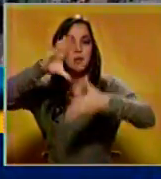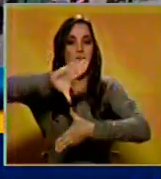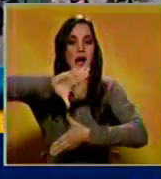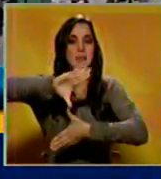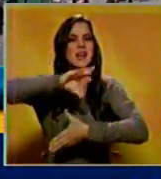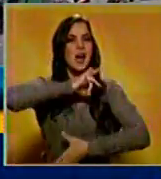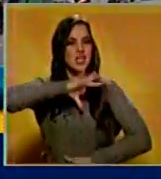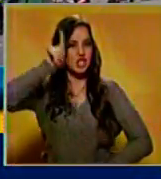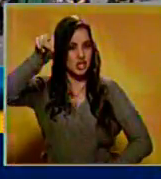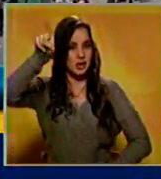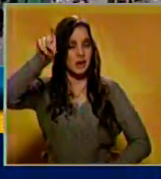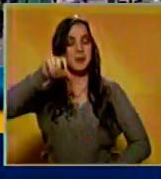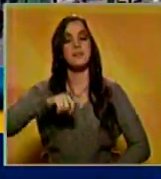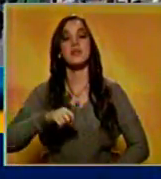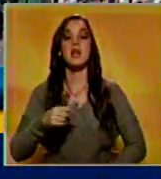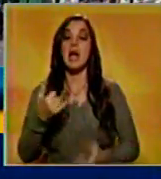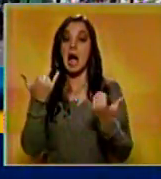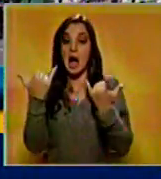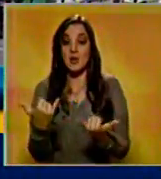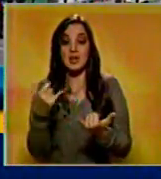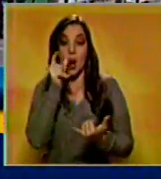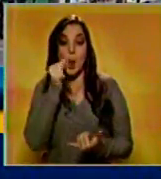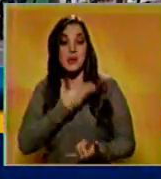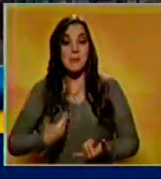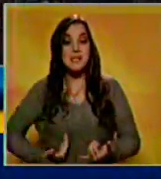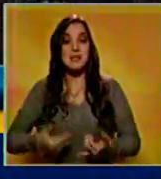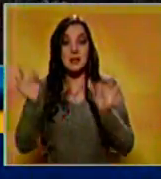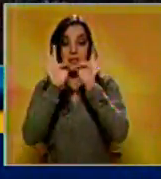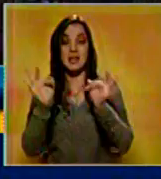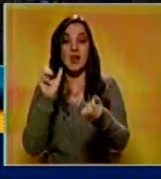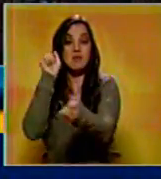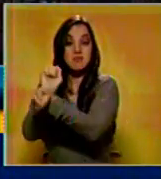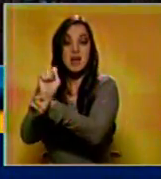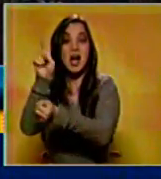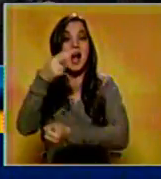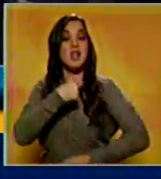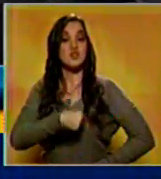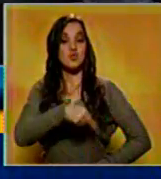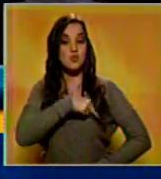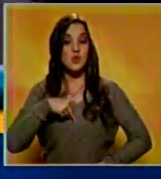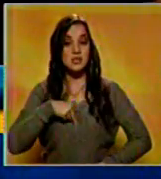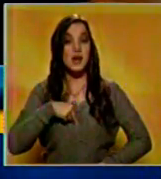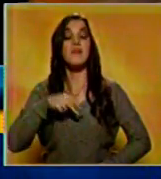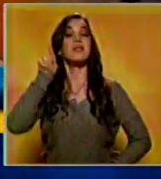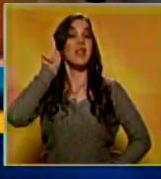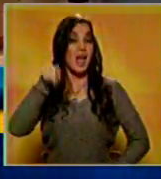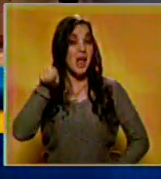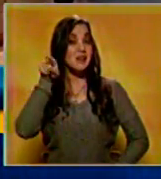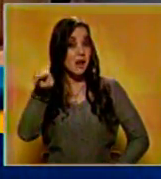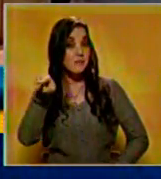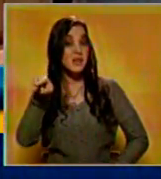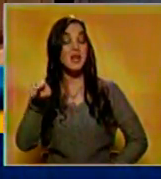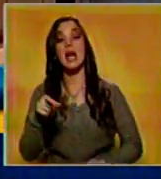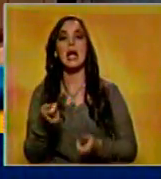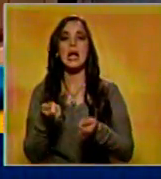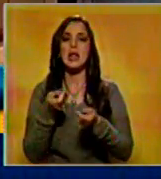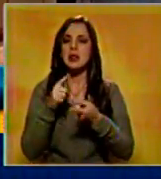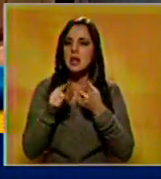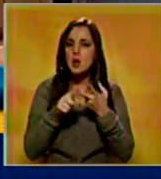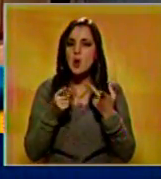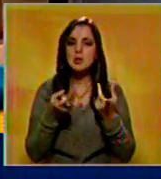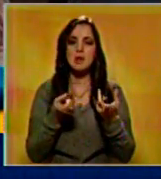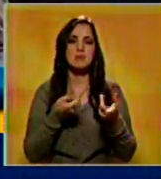Por lo pronto, Rafael Esquivel se mantiene privado de libertad en una cárcel de Suiza, donde también es investigado por manejos irregulares